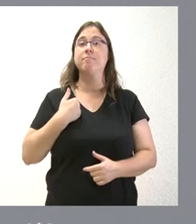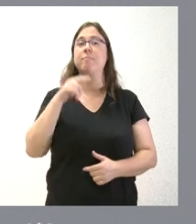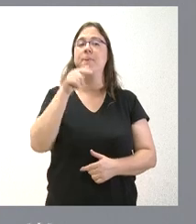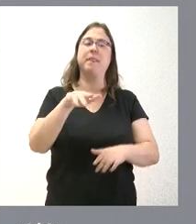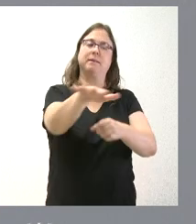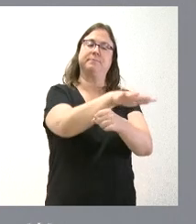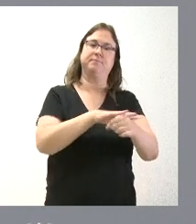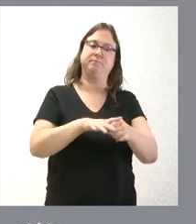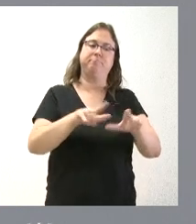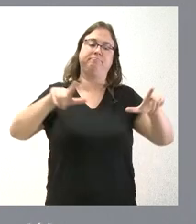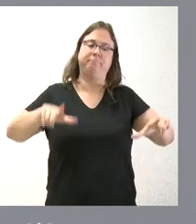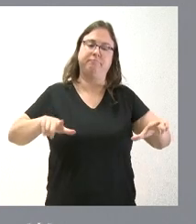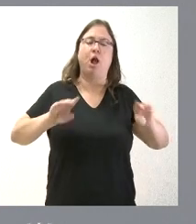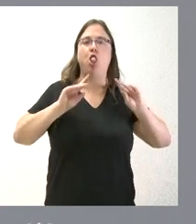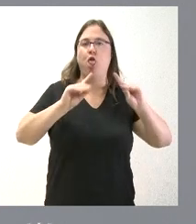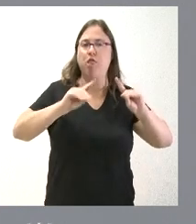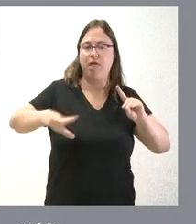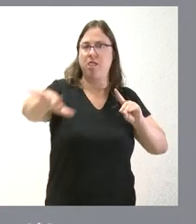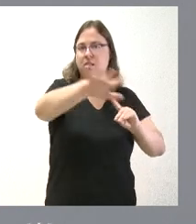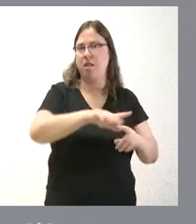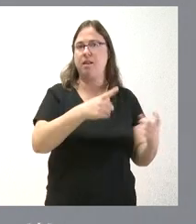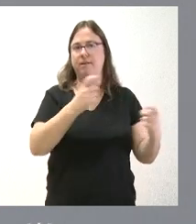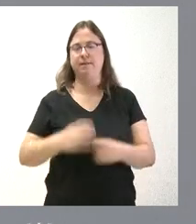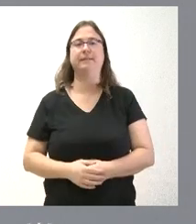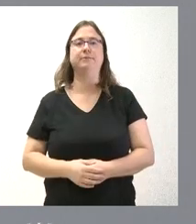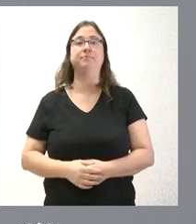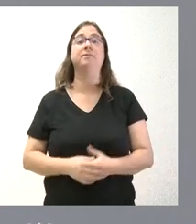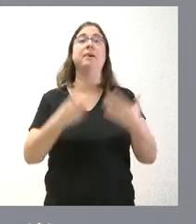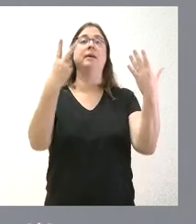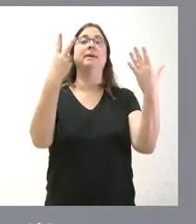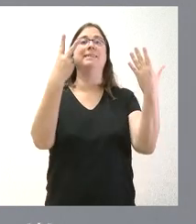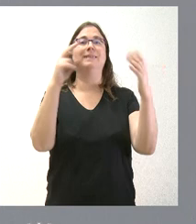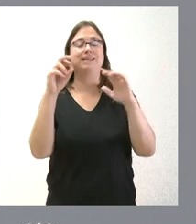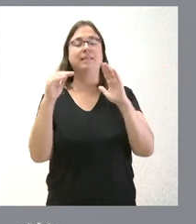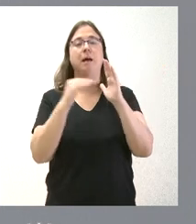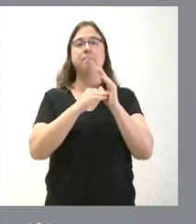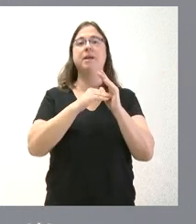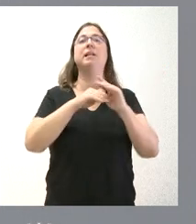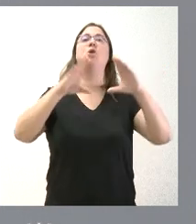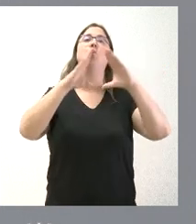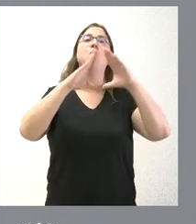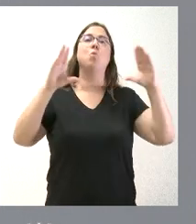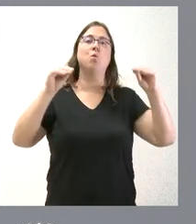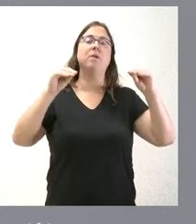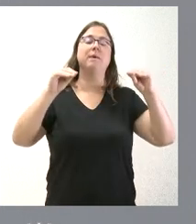espacios docentes necesarios. 70.000 euros es lo que se destina a la Universidad de León para el estudio de Leonés. Se trata de